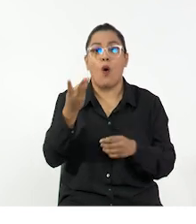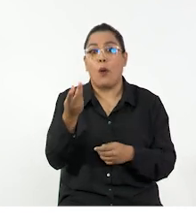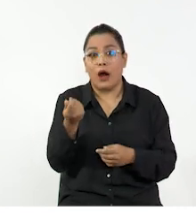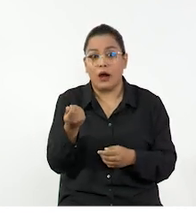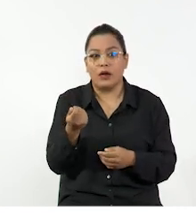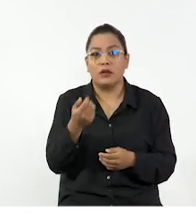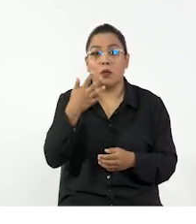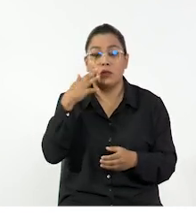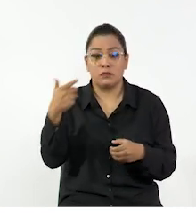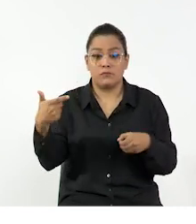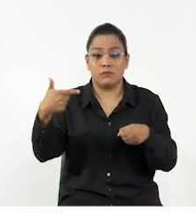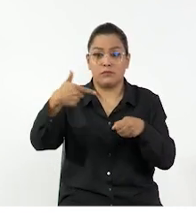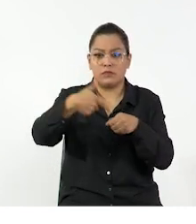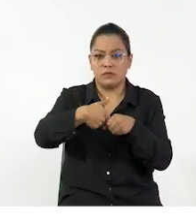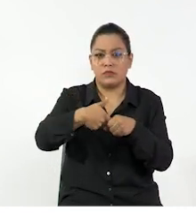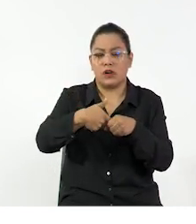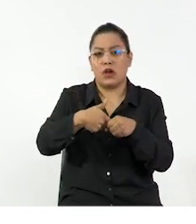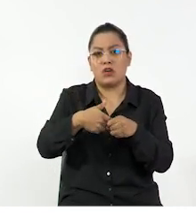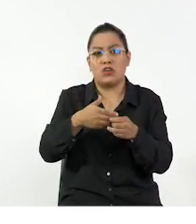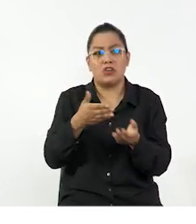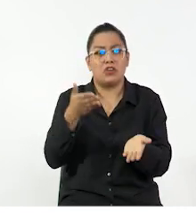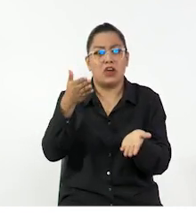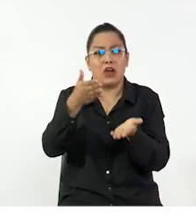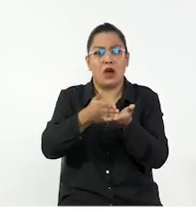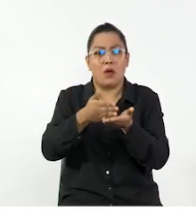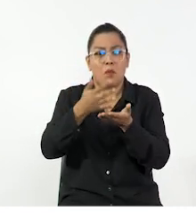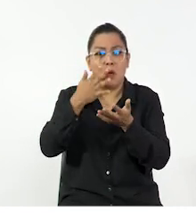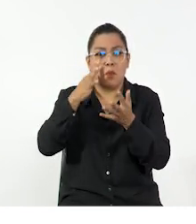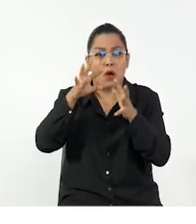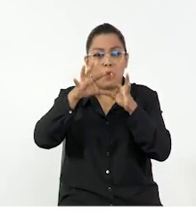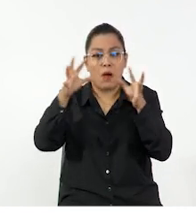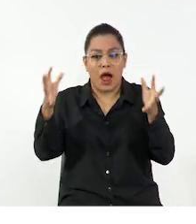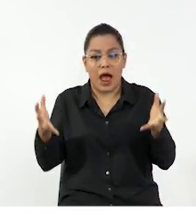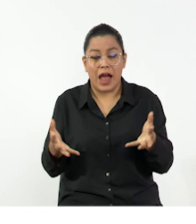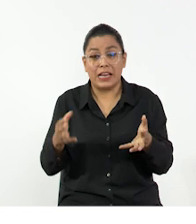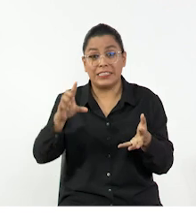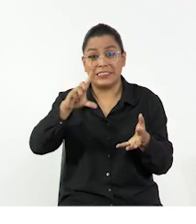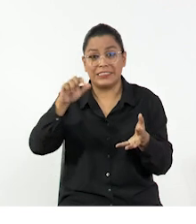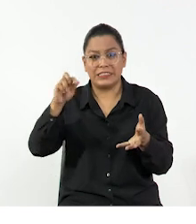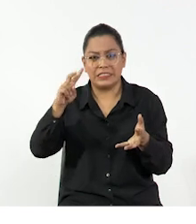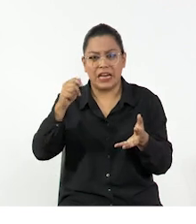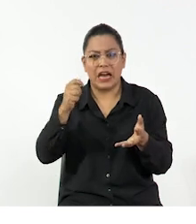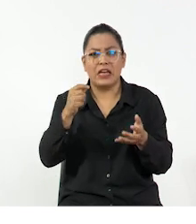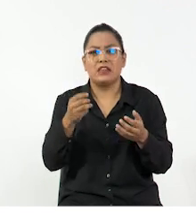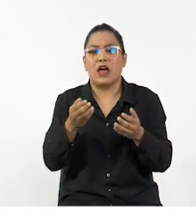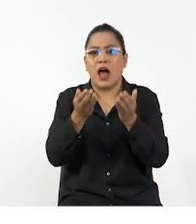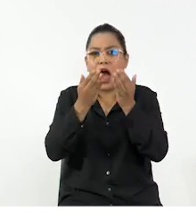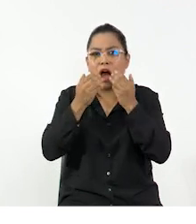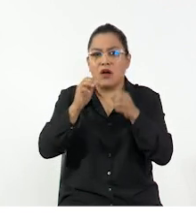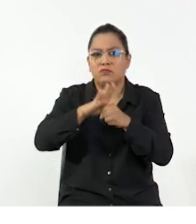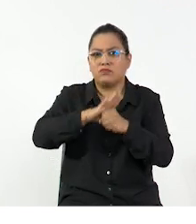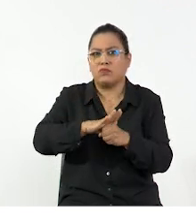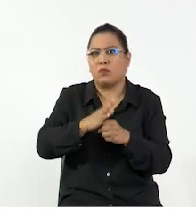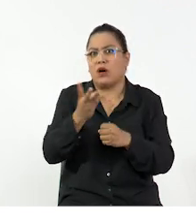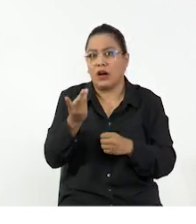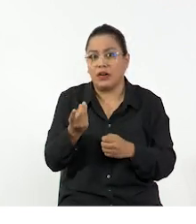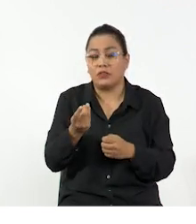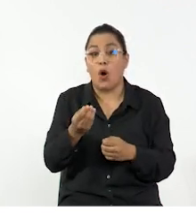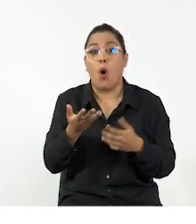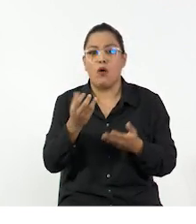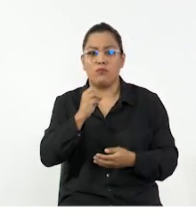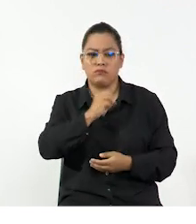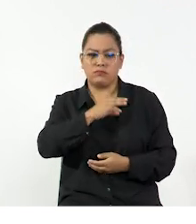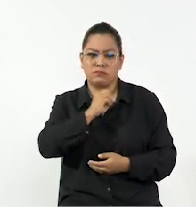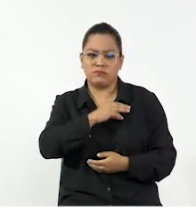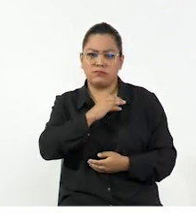cuando vamos a llenar de combustible y queremos ver la presión de las llantas e incluso cuando vamos al médico y queremos saber cómo está